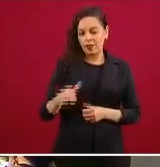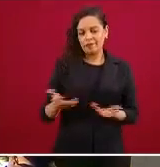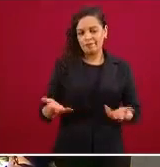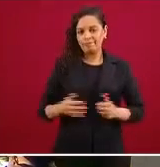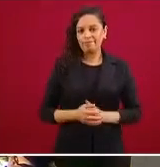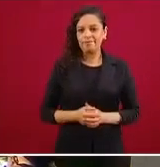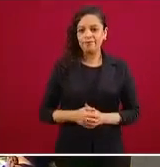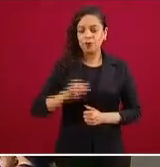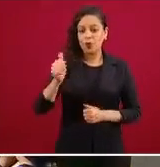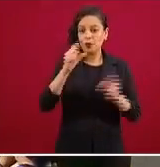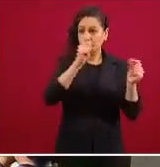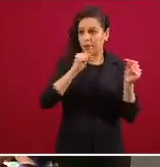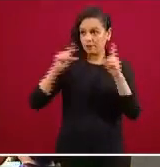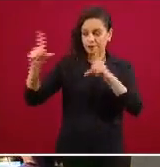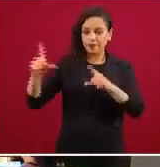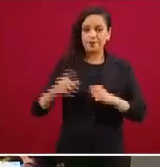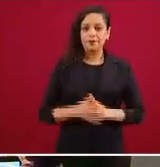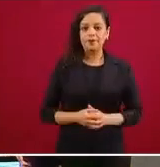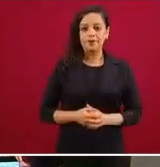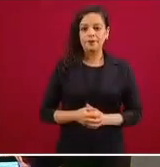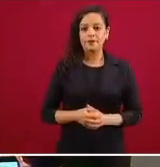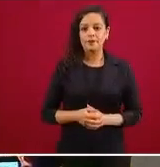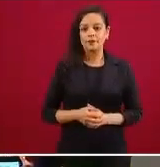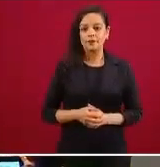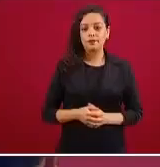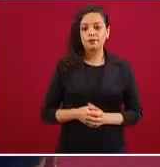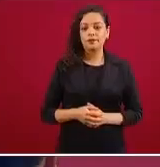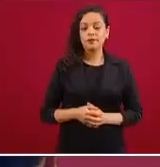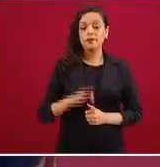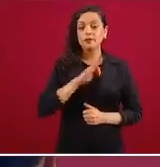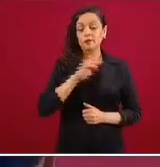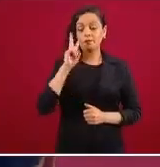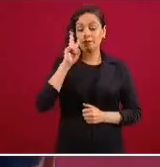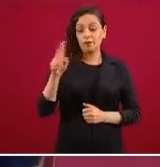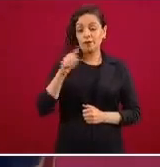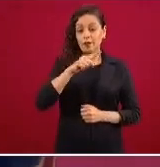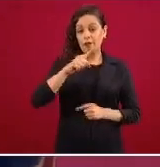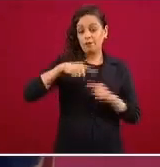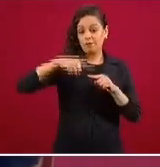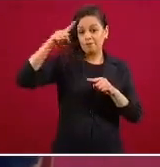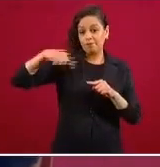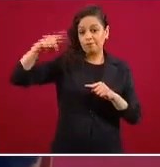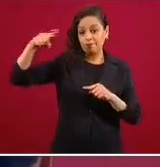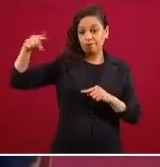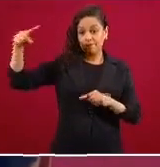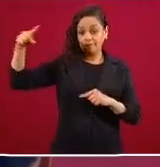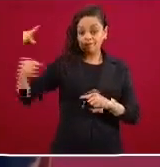Misma información vista en una gráfica de barras para que podamos compararla de manera